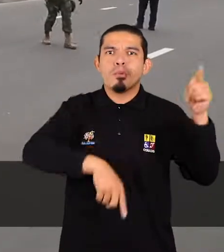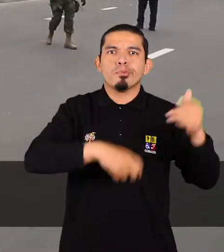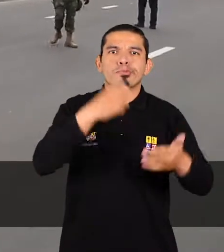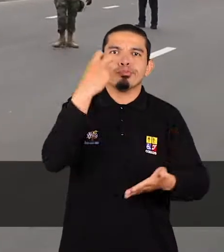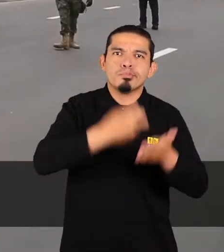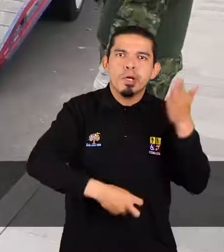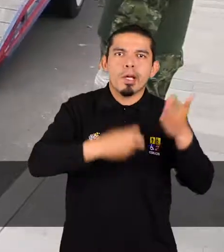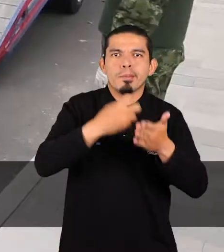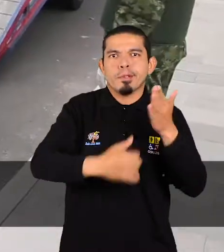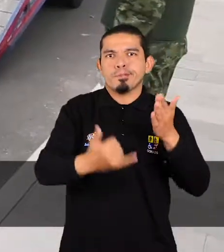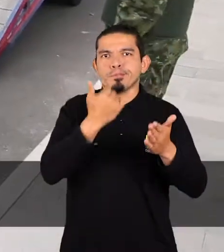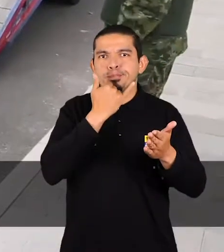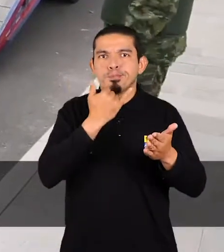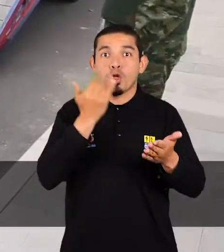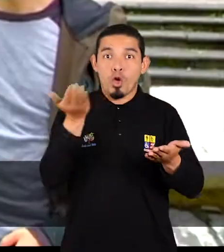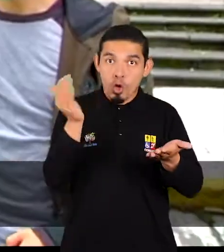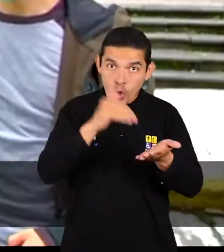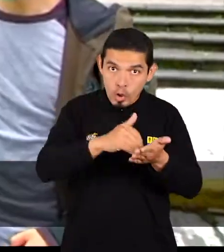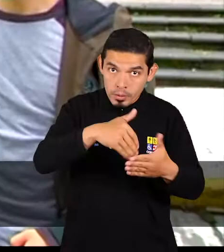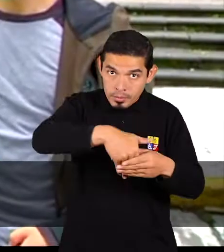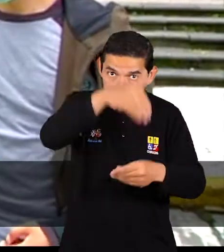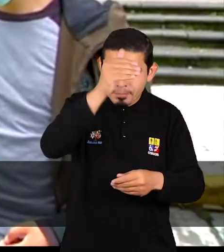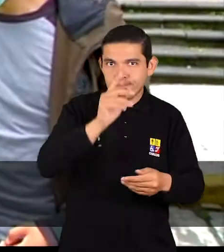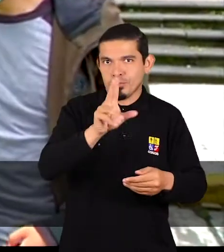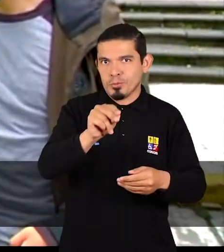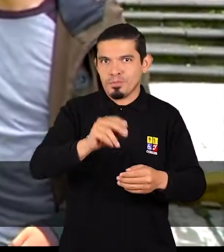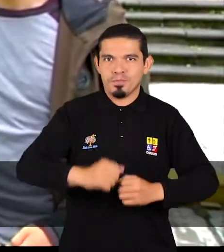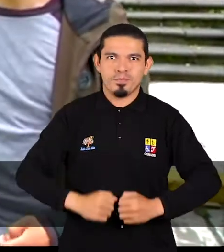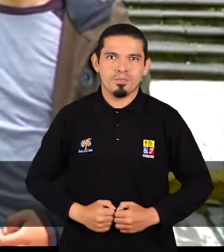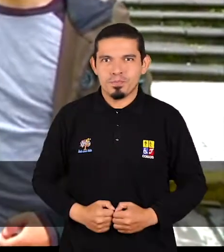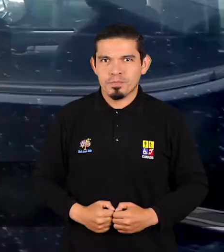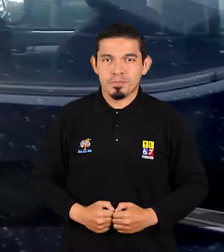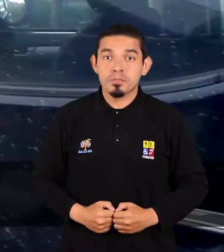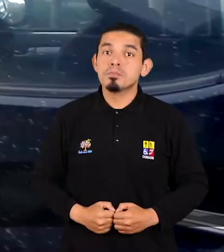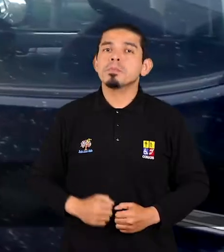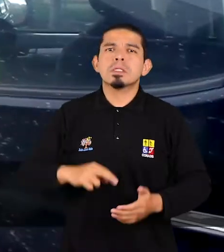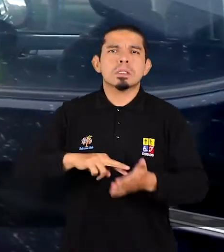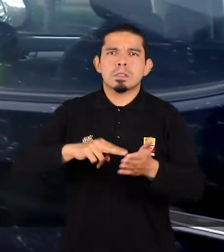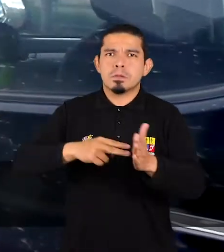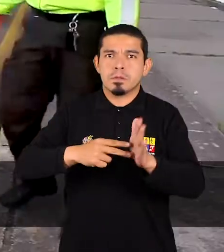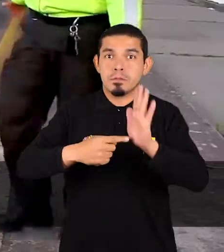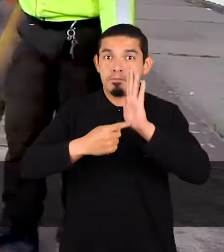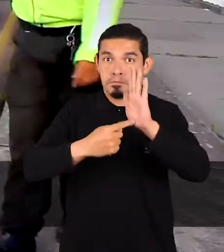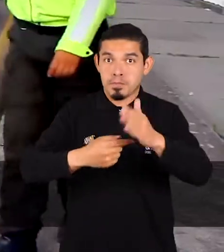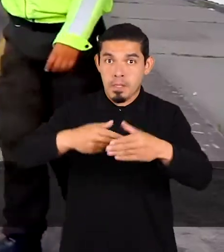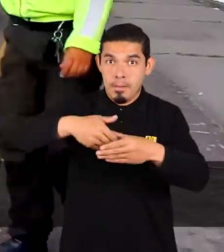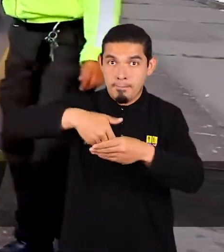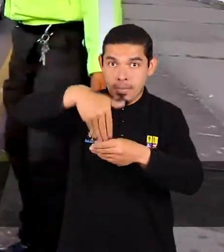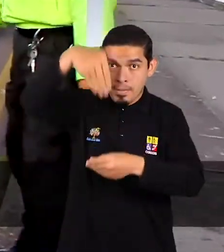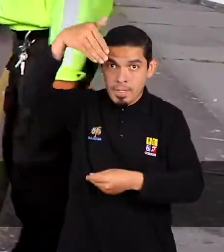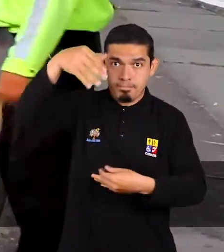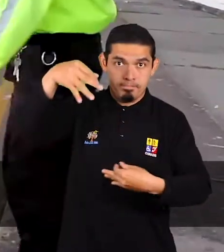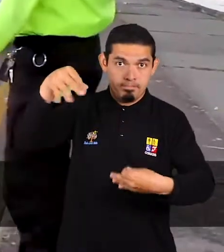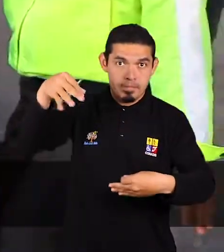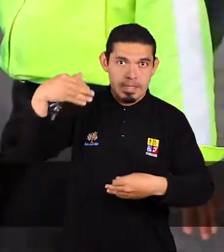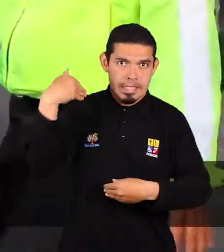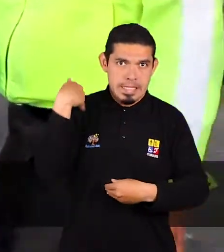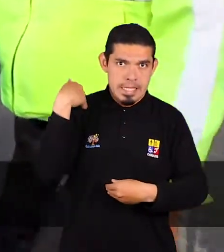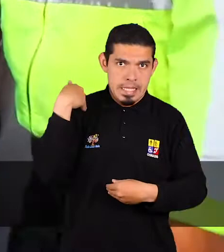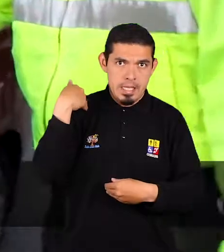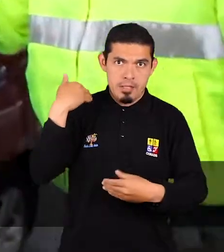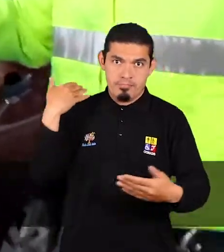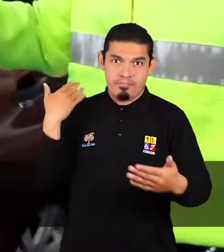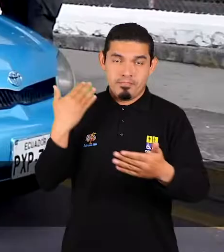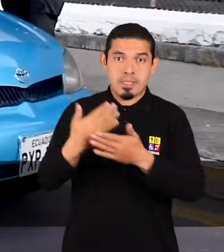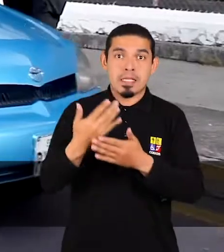cometido violaciones al uso de esta herramienta. Es decir, el salvoconducto que han sacado durante todo